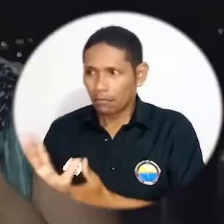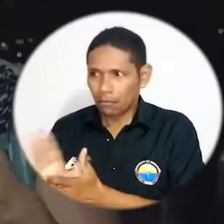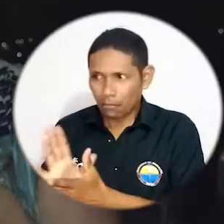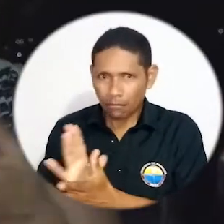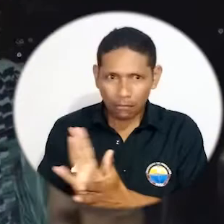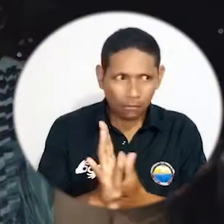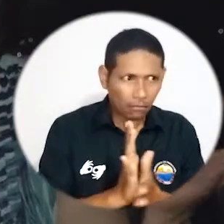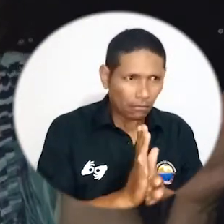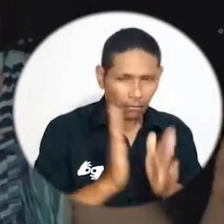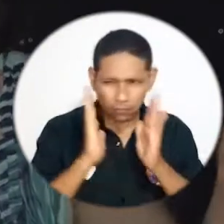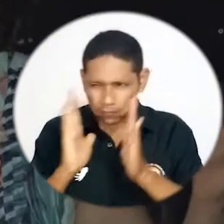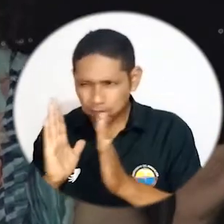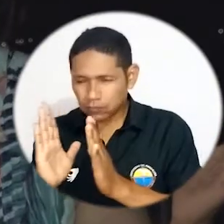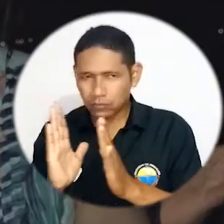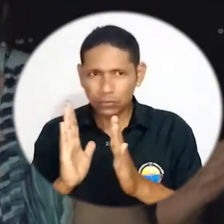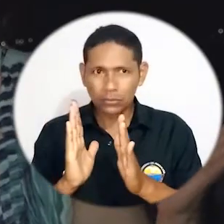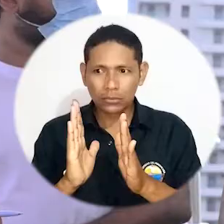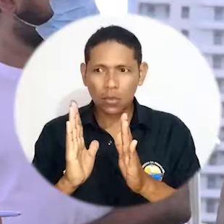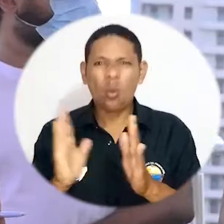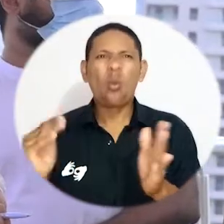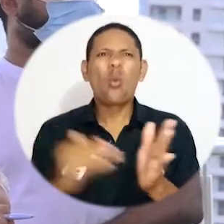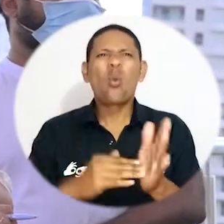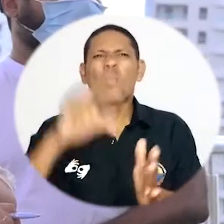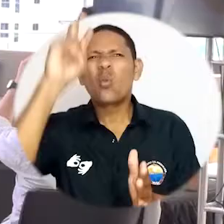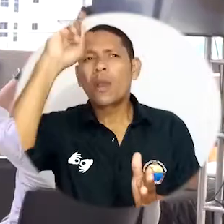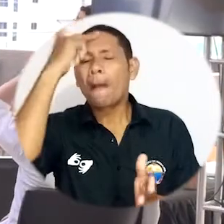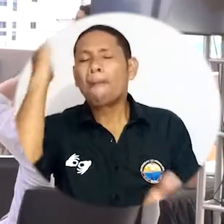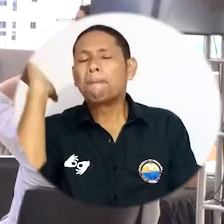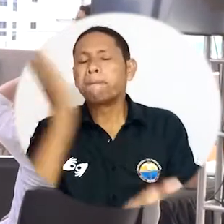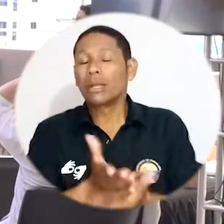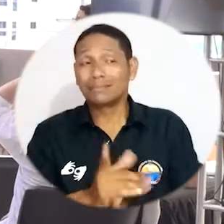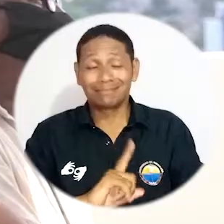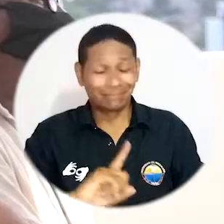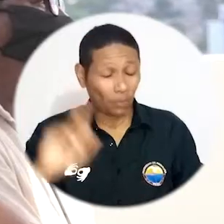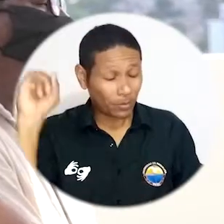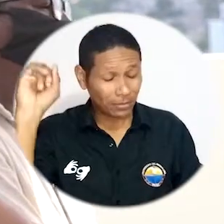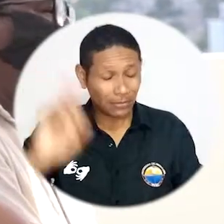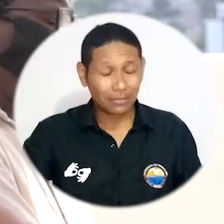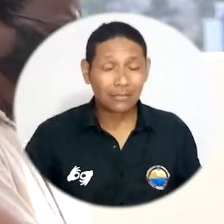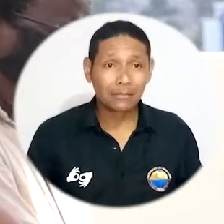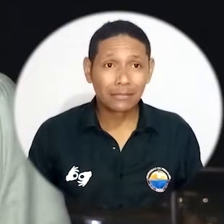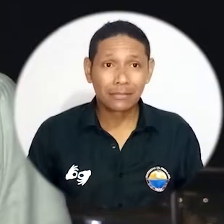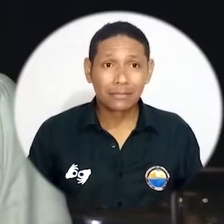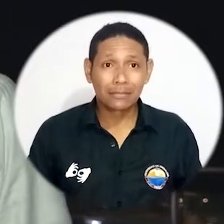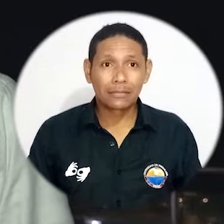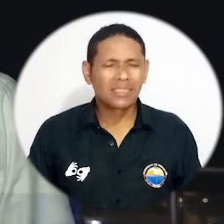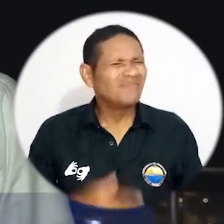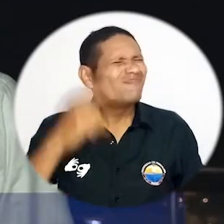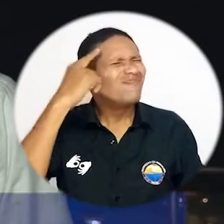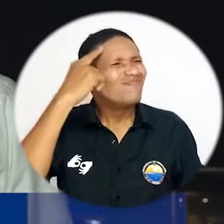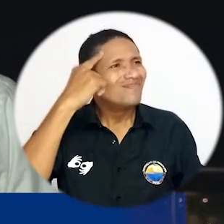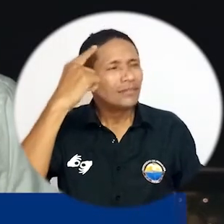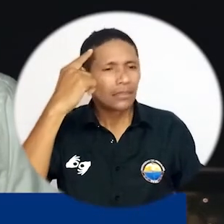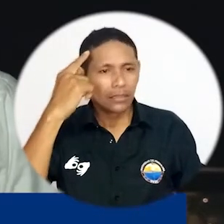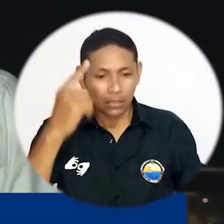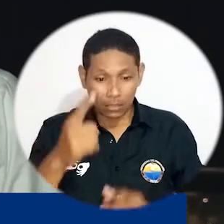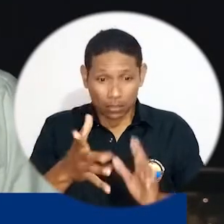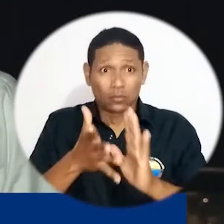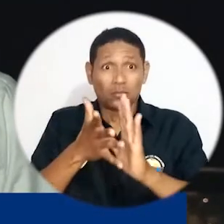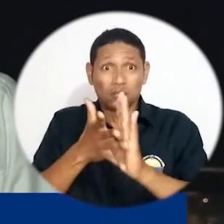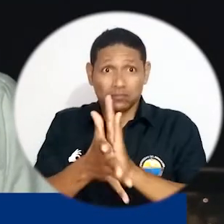universidad. Y finalmente es importantísimo la no repetición. No puede ser posible construir